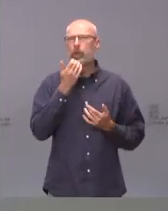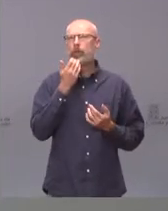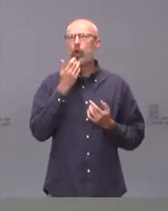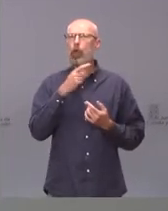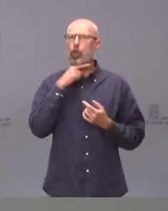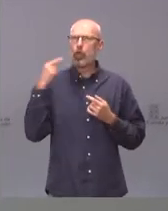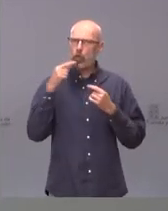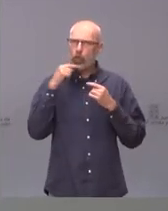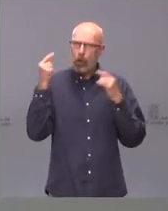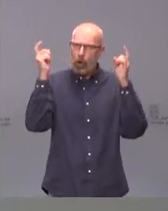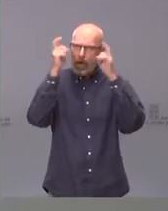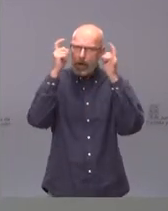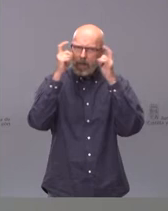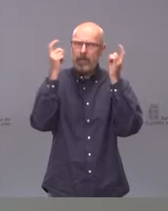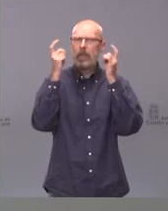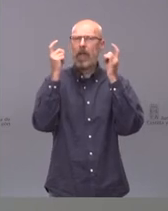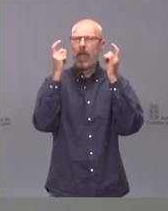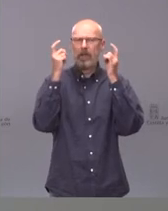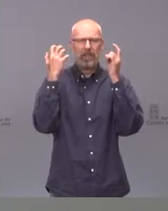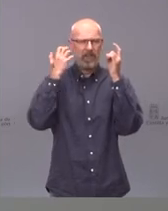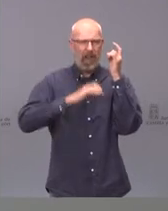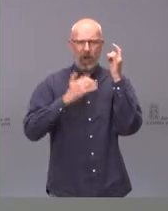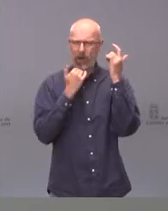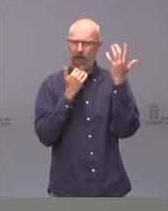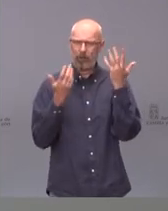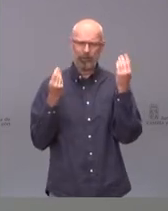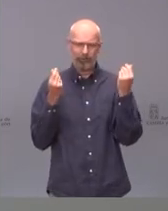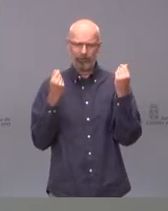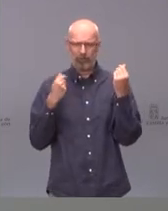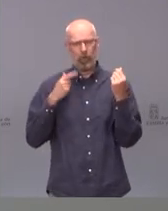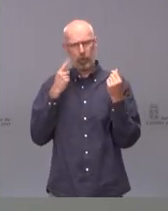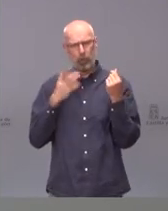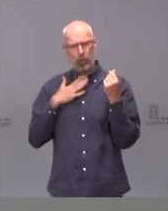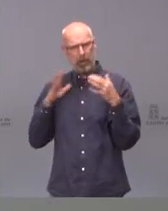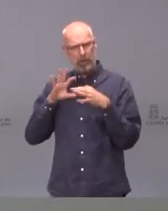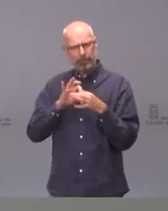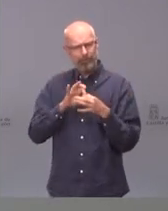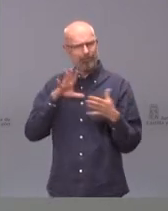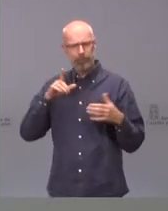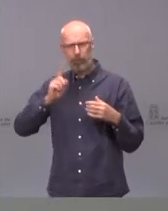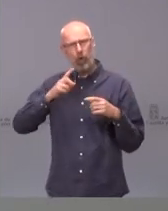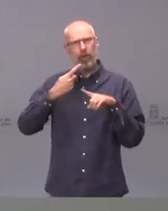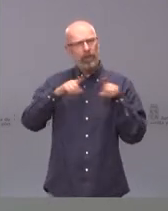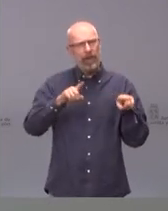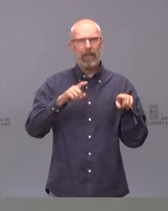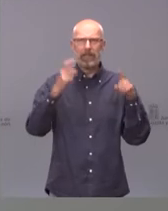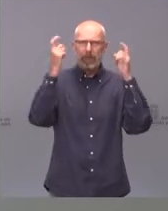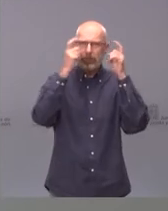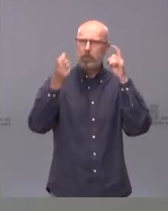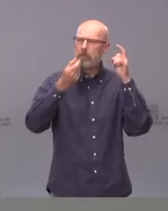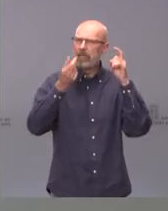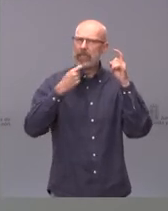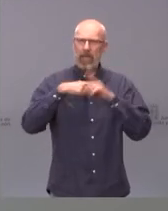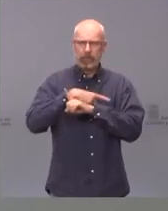cabeza muy intenso, raro, que no tiene nada que ver con mis dolores de cabeza previos, que no cede con analgésicos o